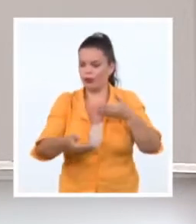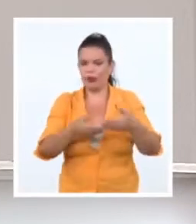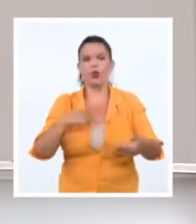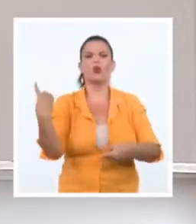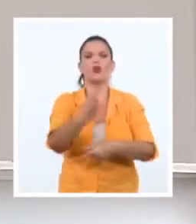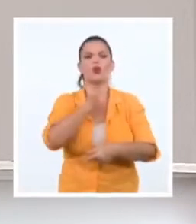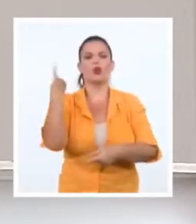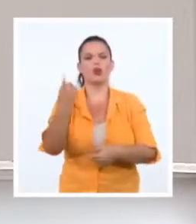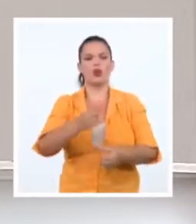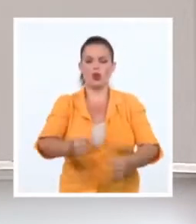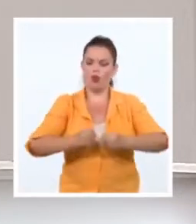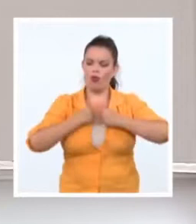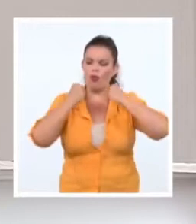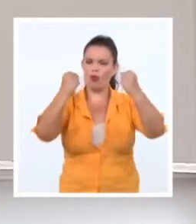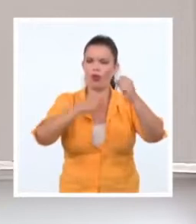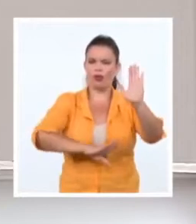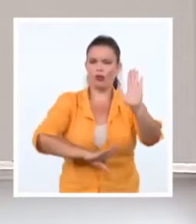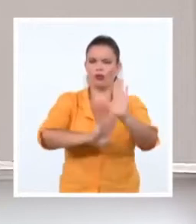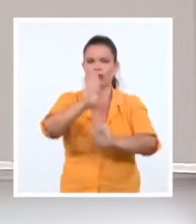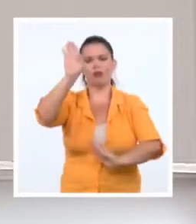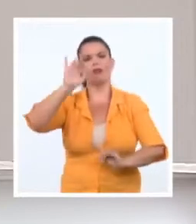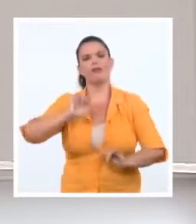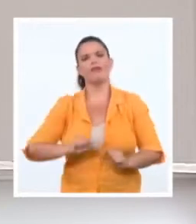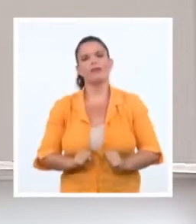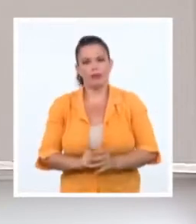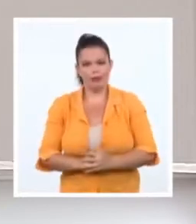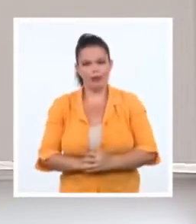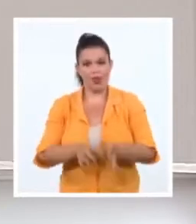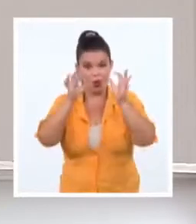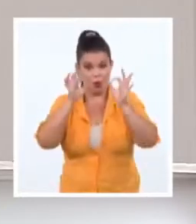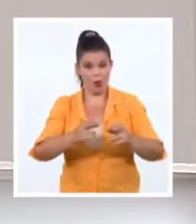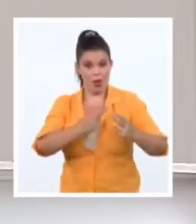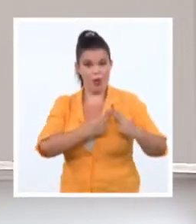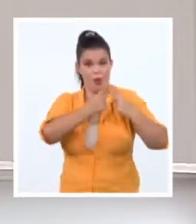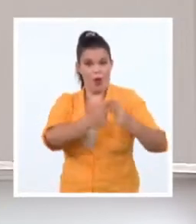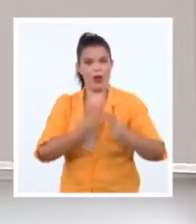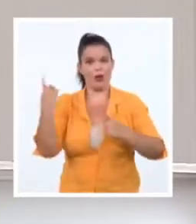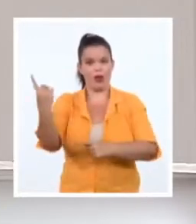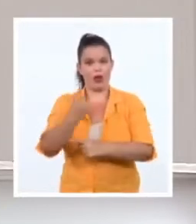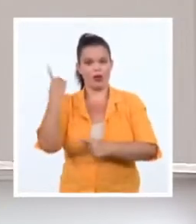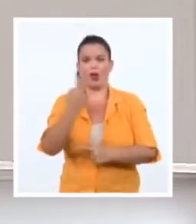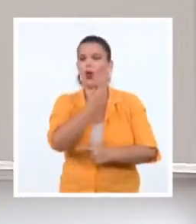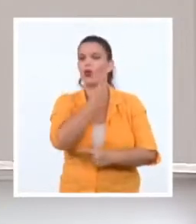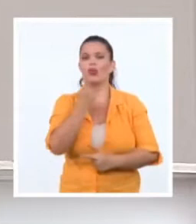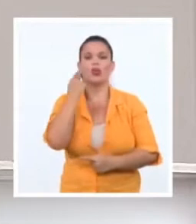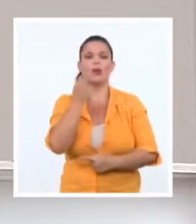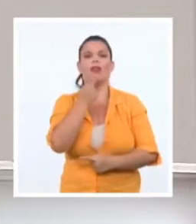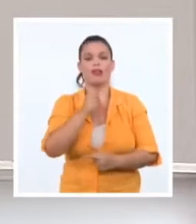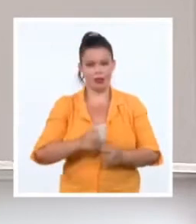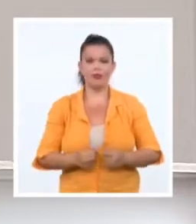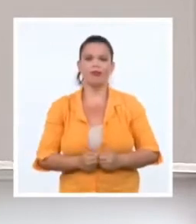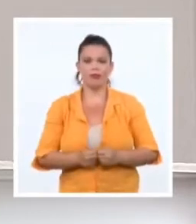nuestra epopeya gloriosa. Con nuestro héroe nacional José Martí, a quien algunos